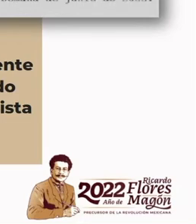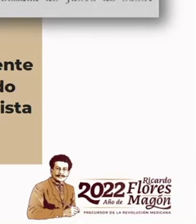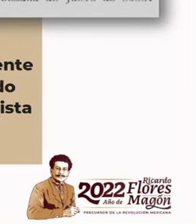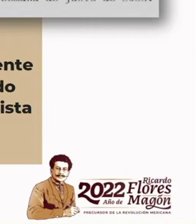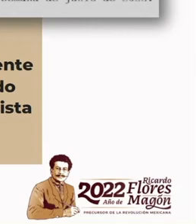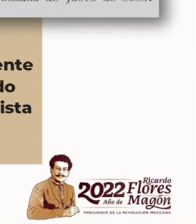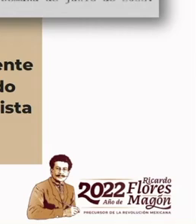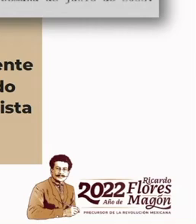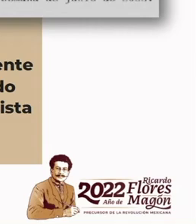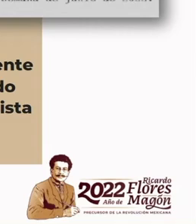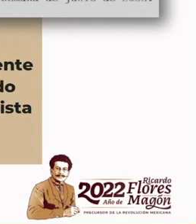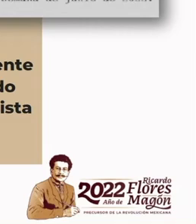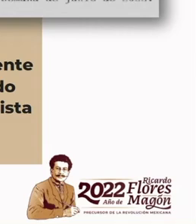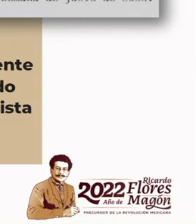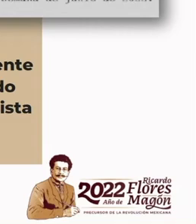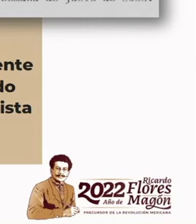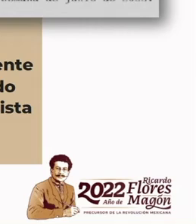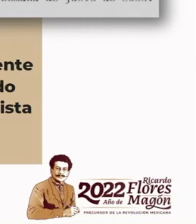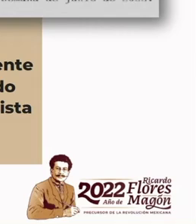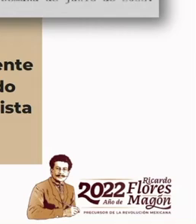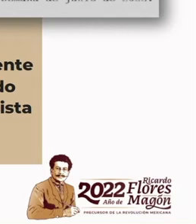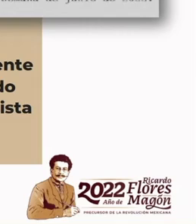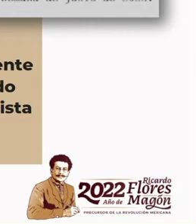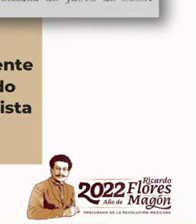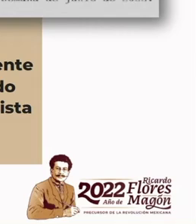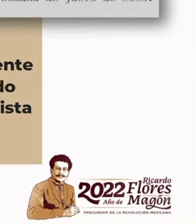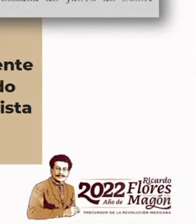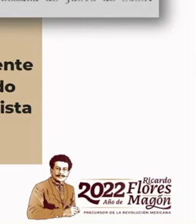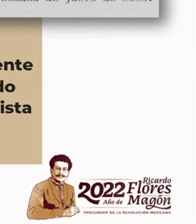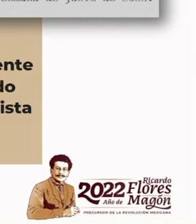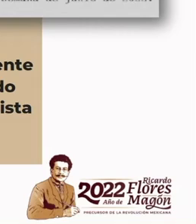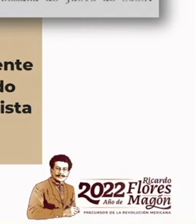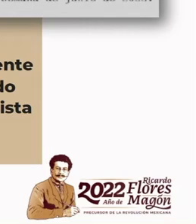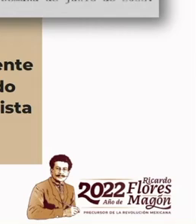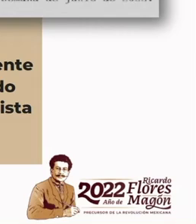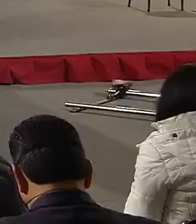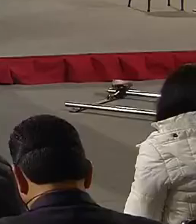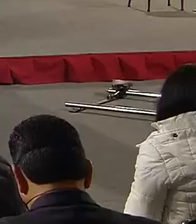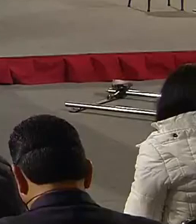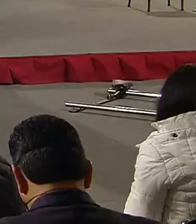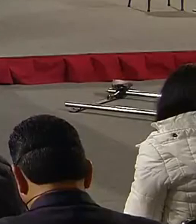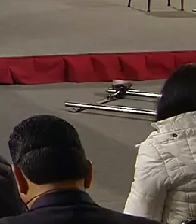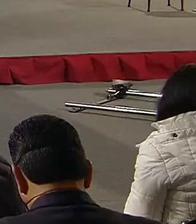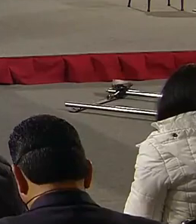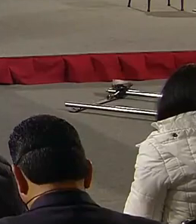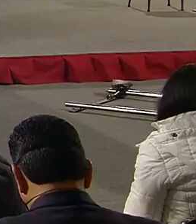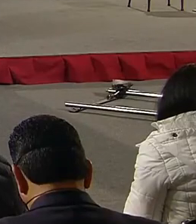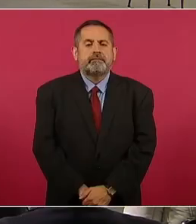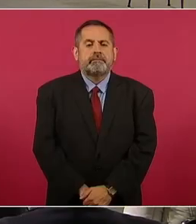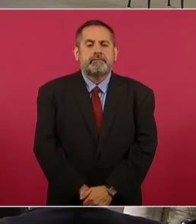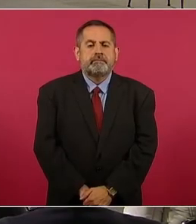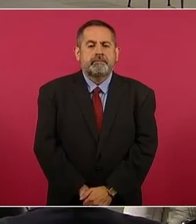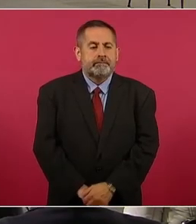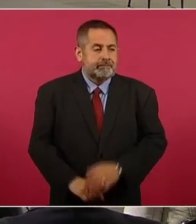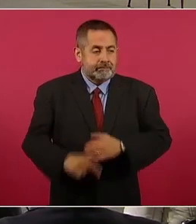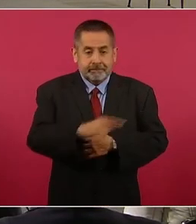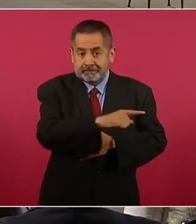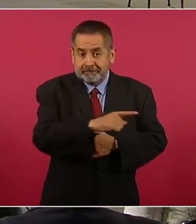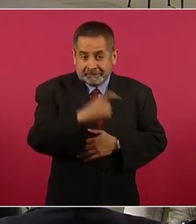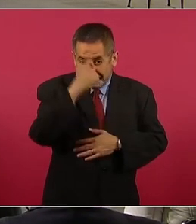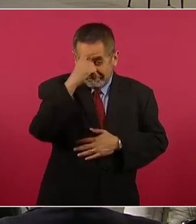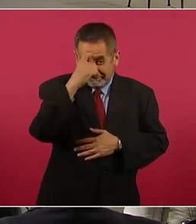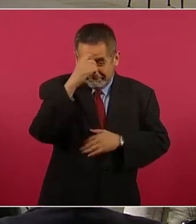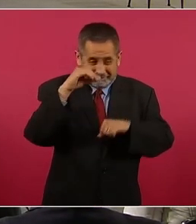identificado cómo la oposición posicionó hashtags para